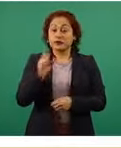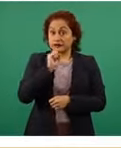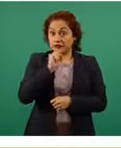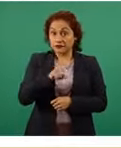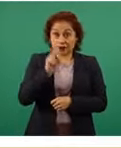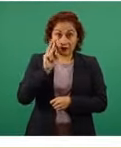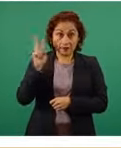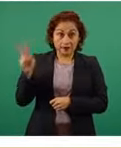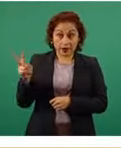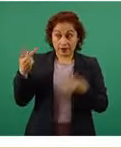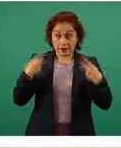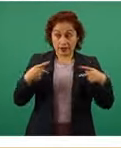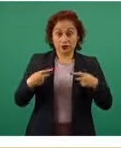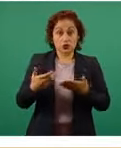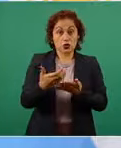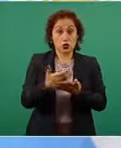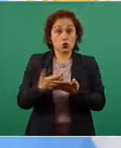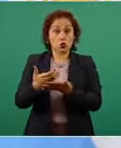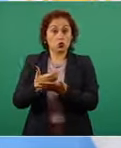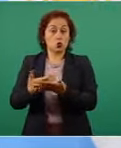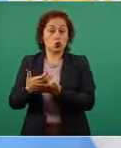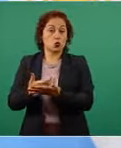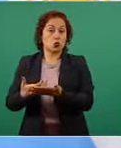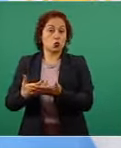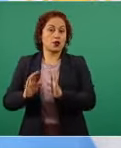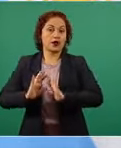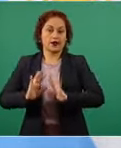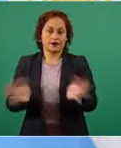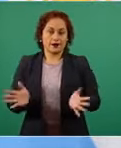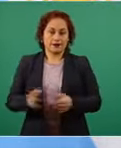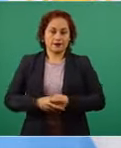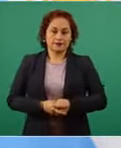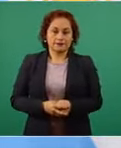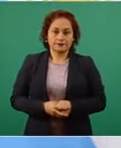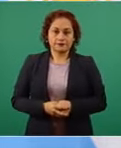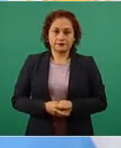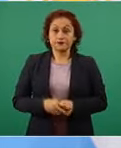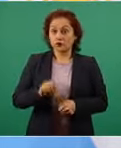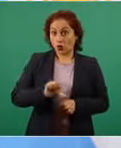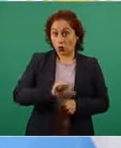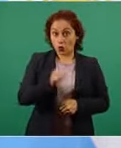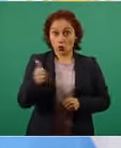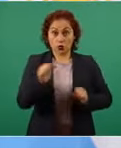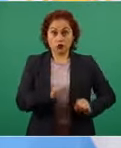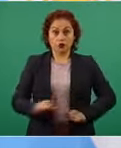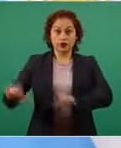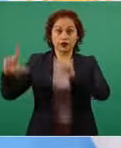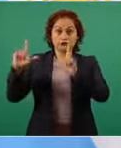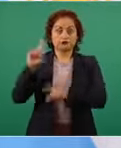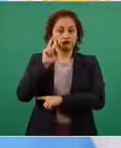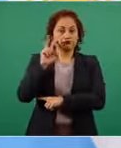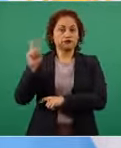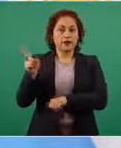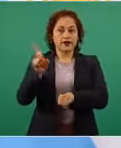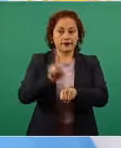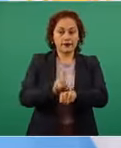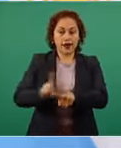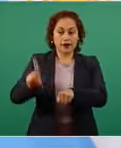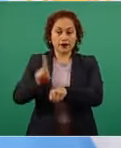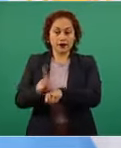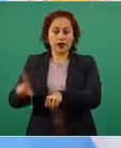recuperada en caso. En la siguiente imagen pueden ustedes constatar la evolución diaria de la hospitalización